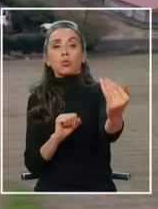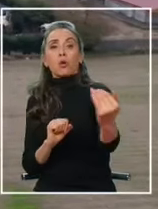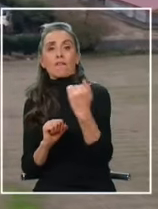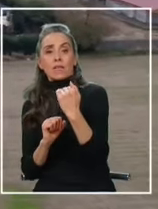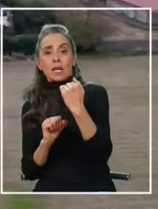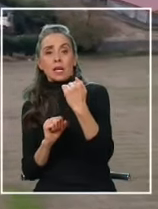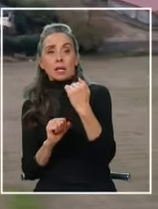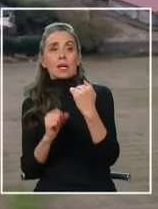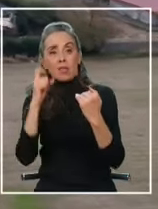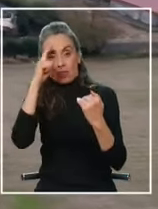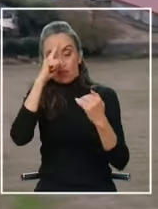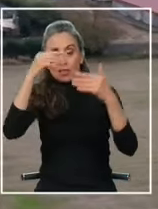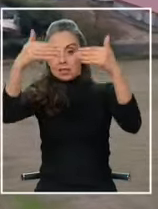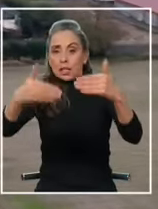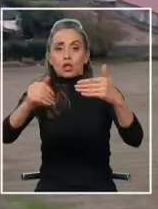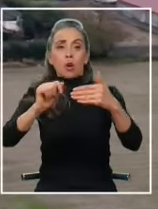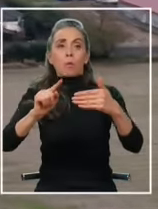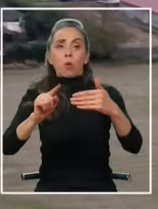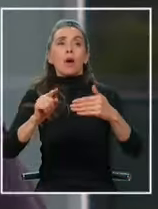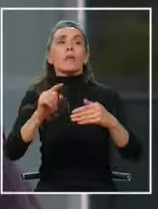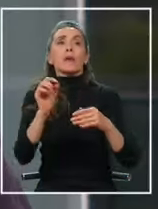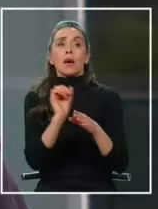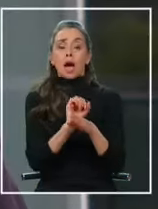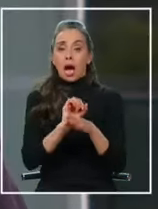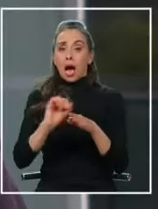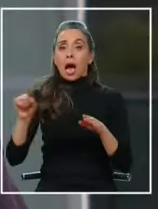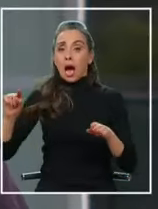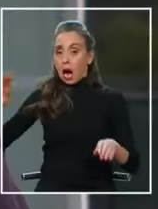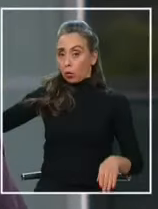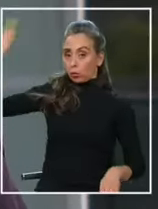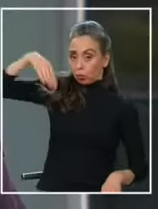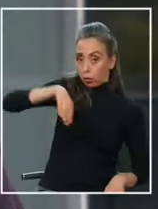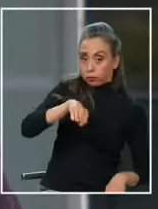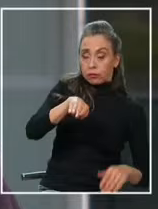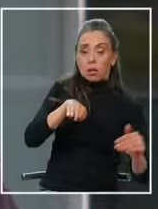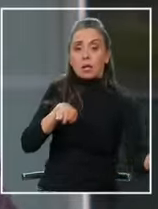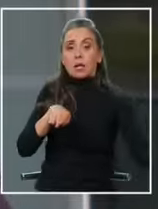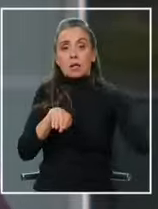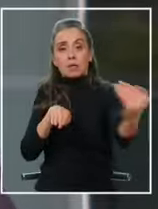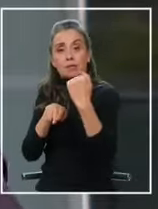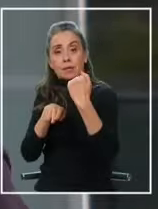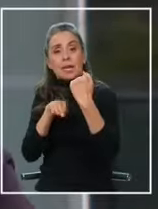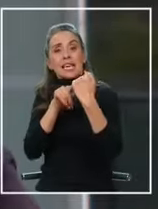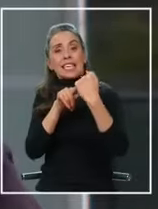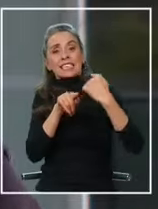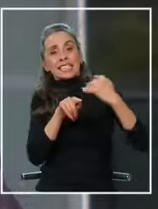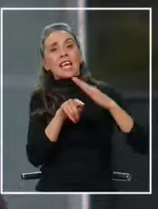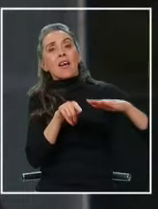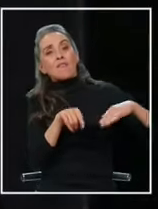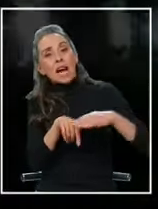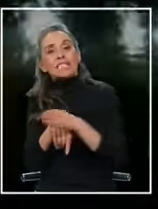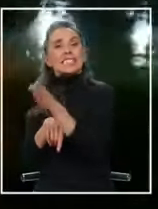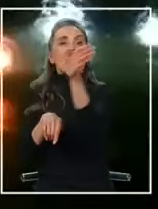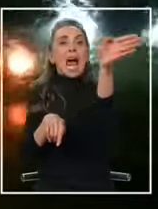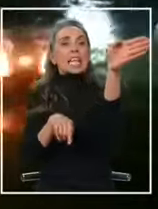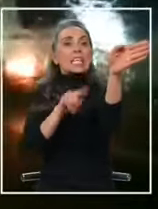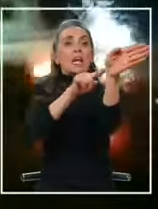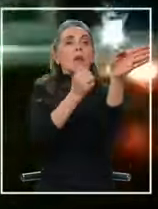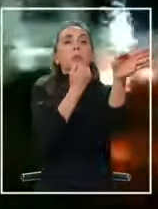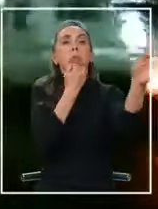Efectos barreras físicas es muy difícil porque cuando entra por el lado contrario está diseñado para que salga por ese lado las personas.